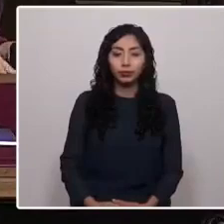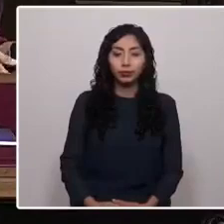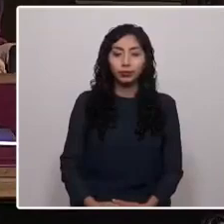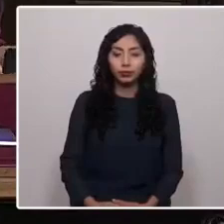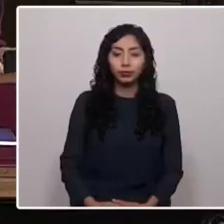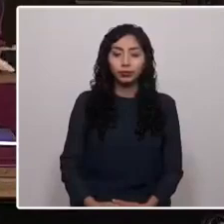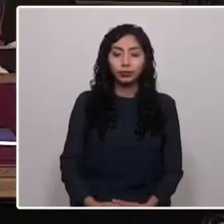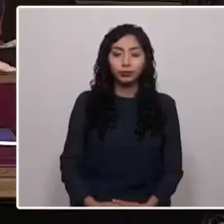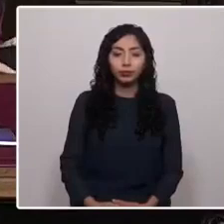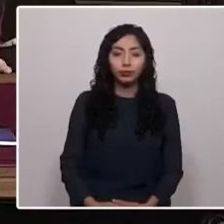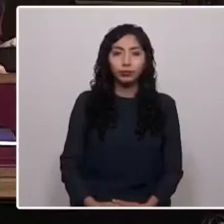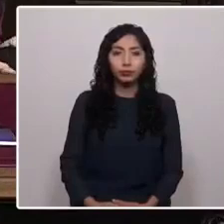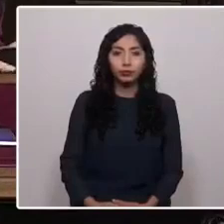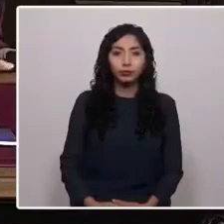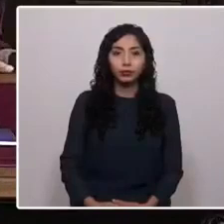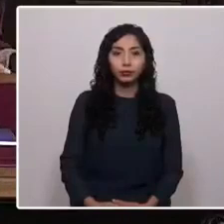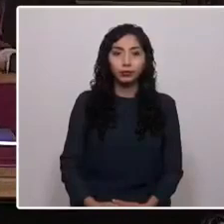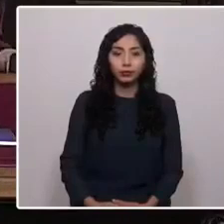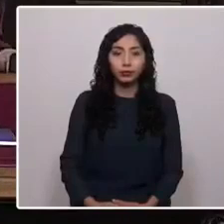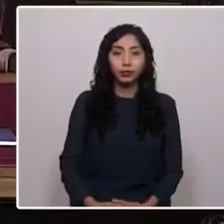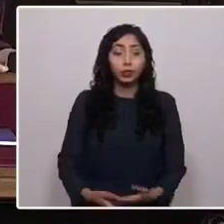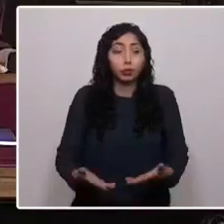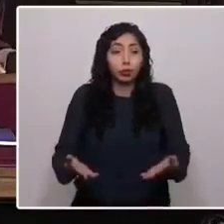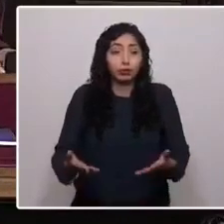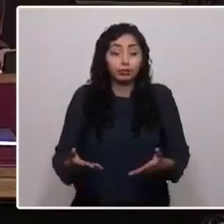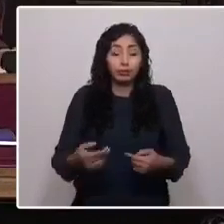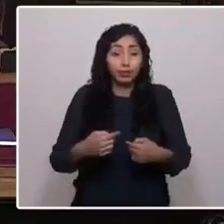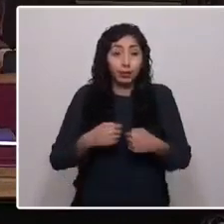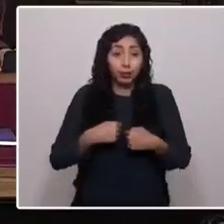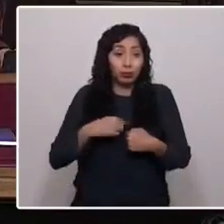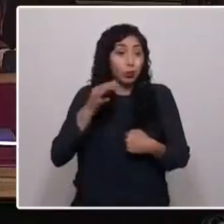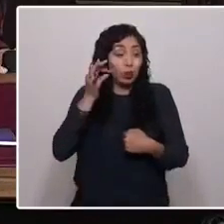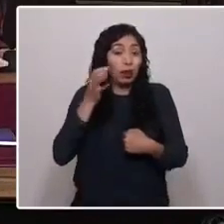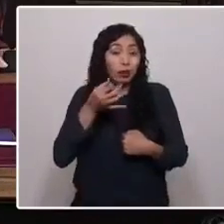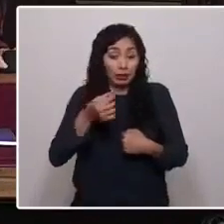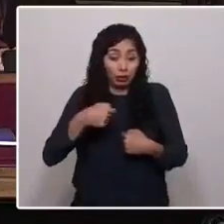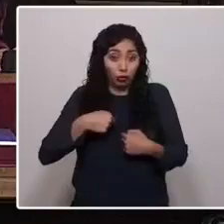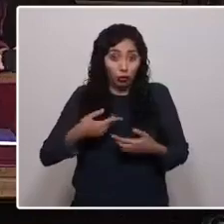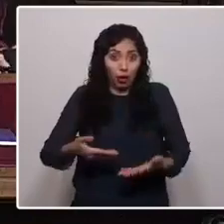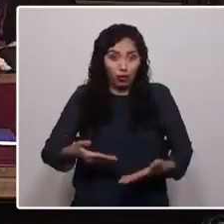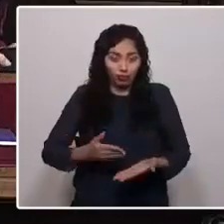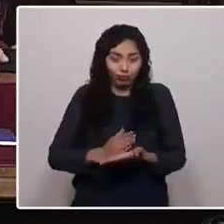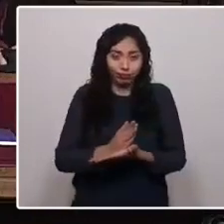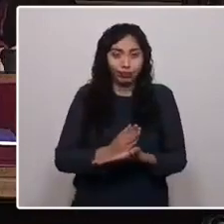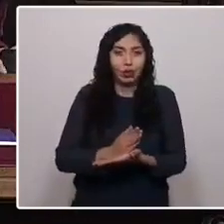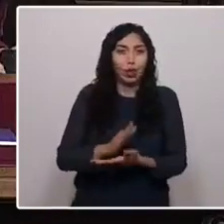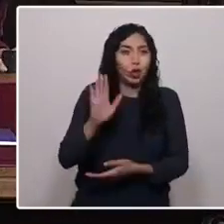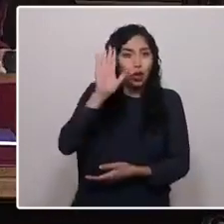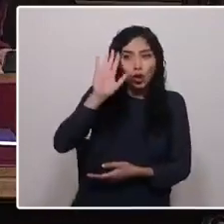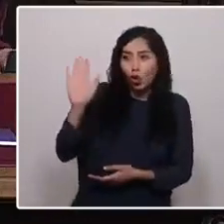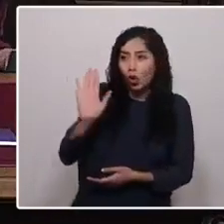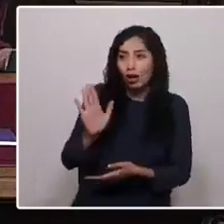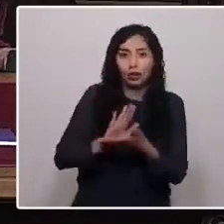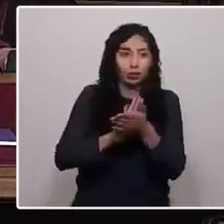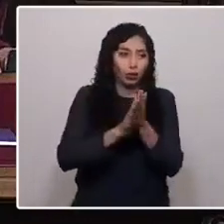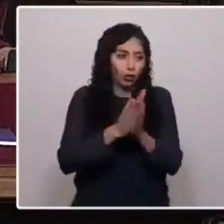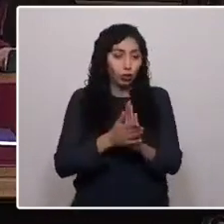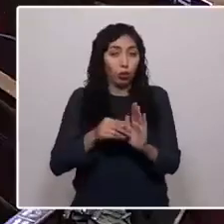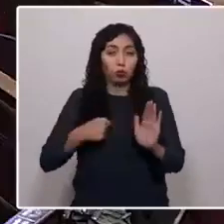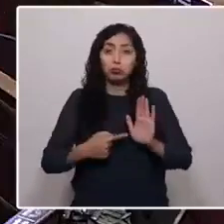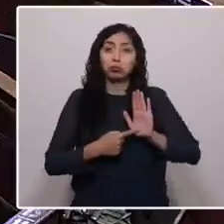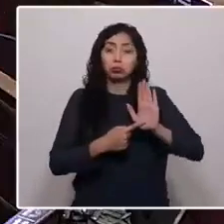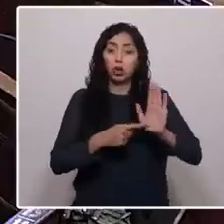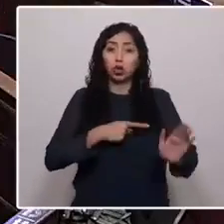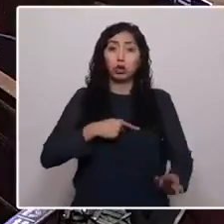Bueno, me toca hoy día romper el hielo. Hola a todos y todas, me presento. Mi nombre es